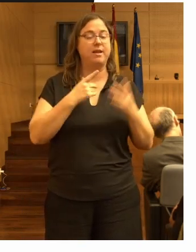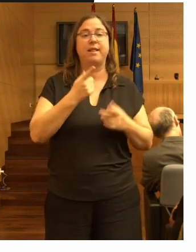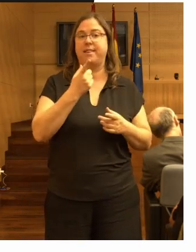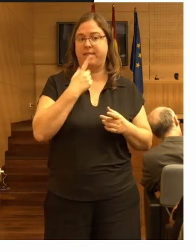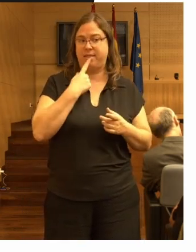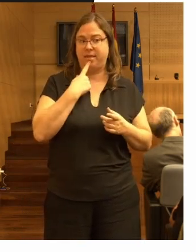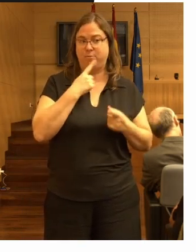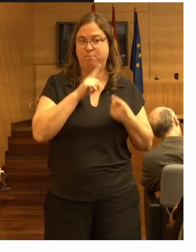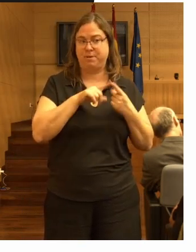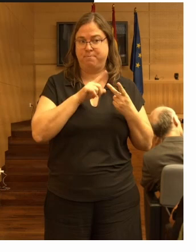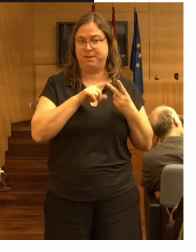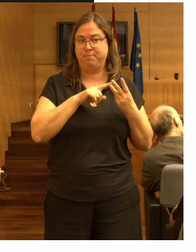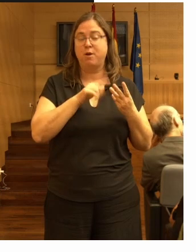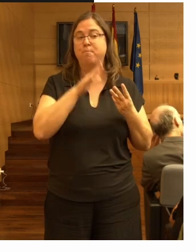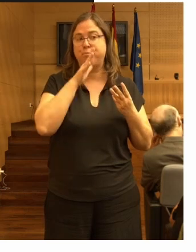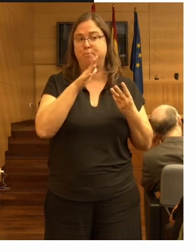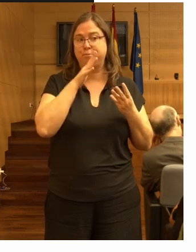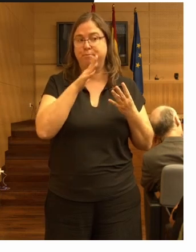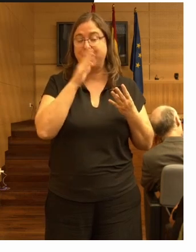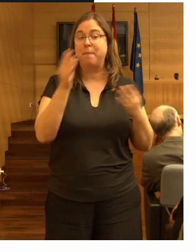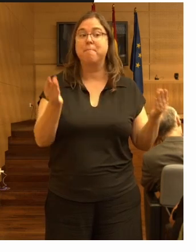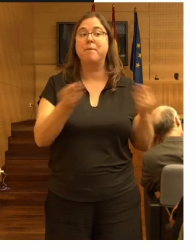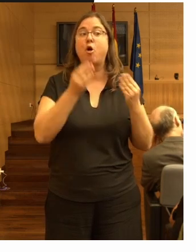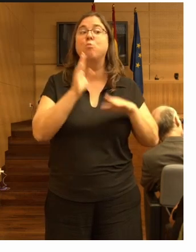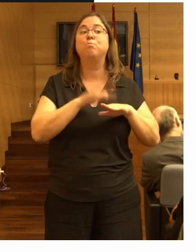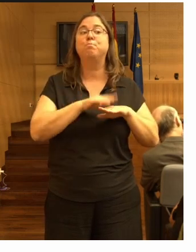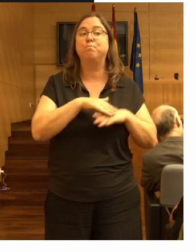por qué era mejor